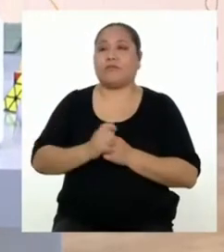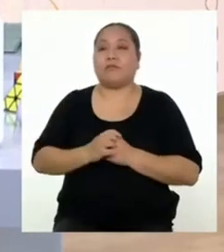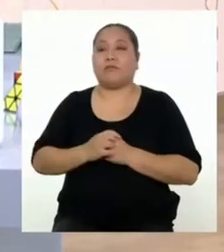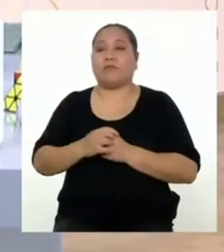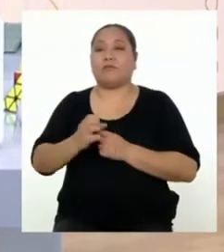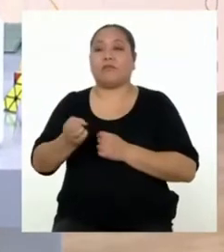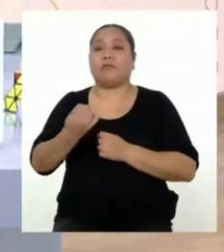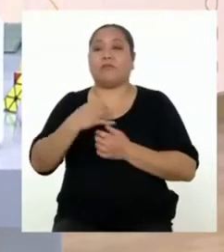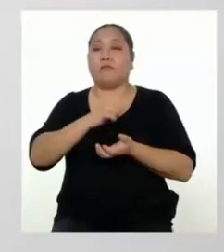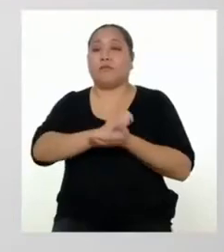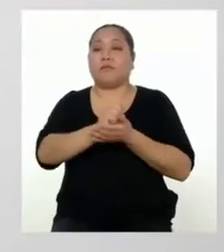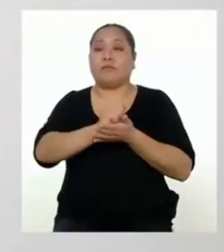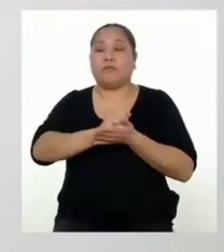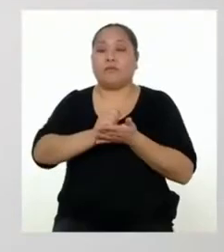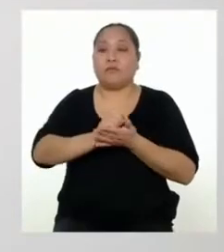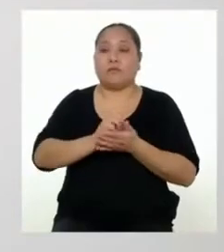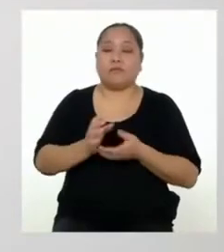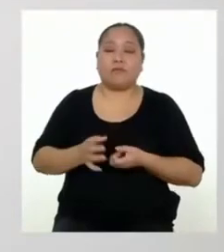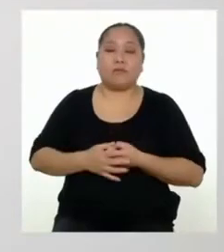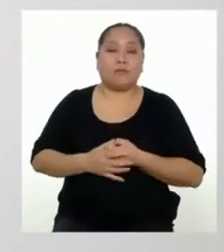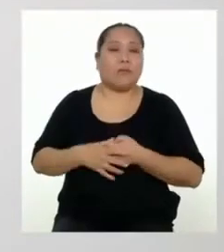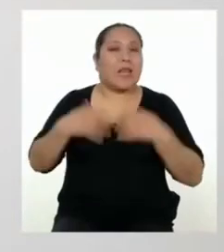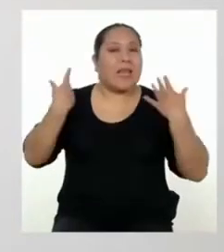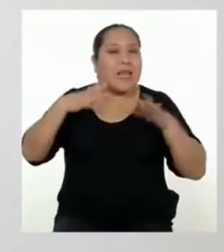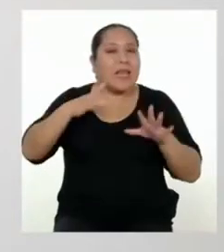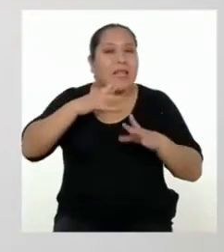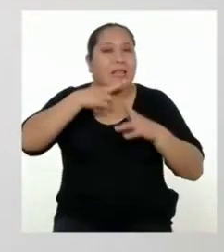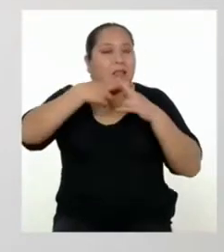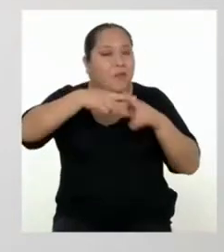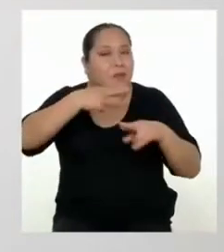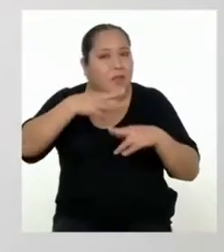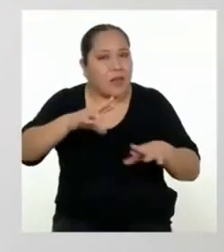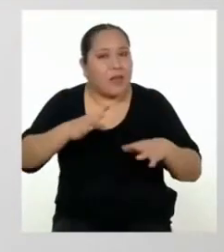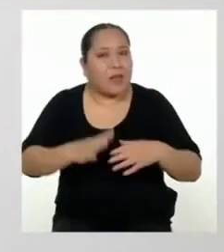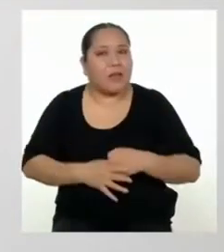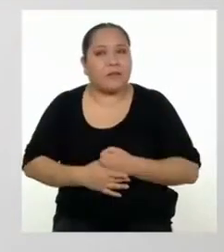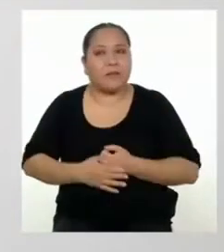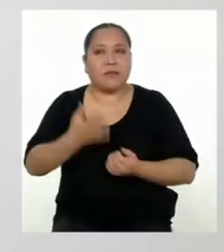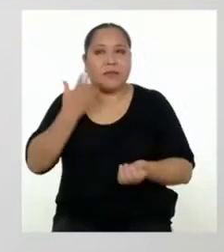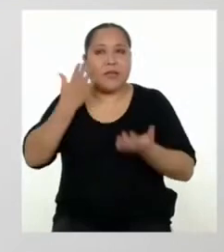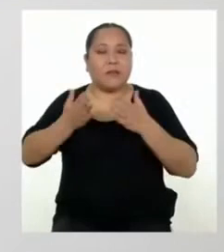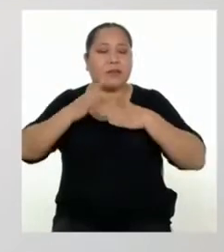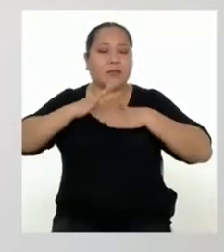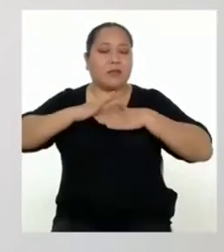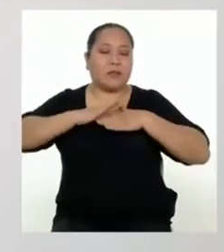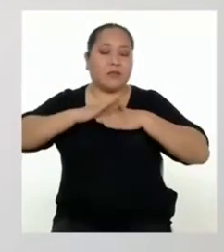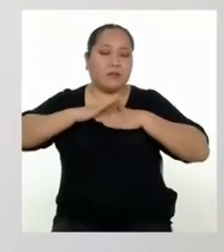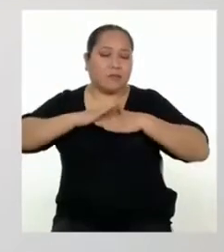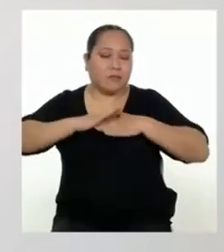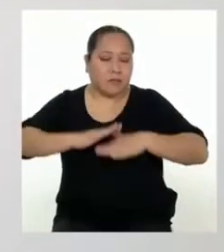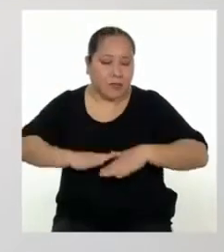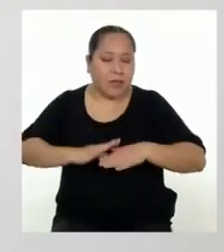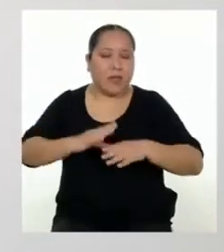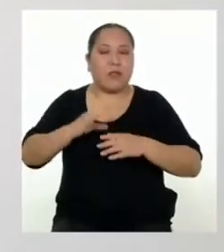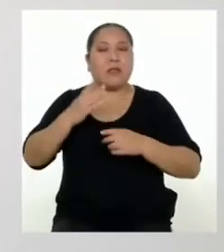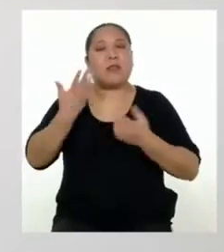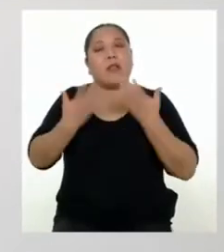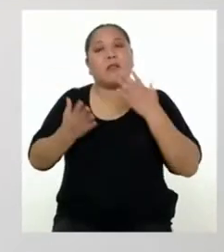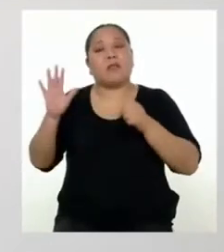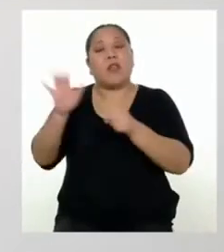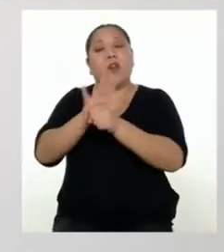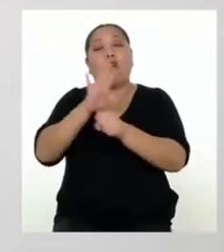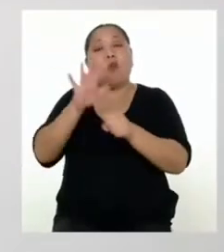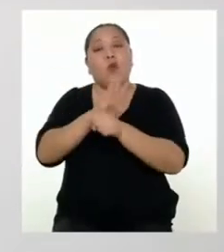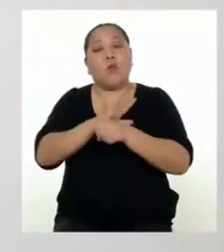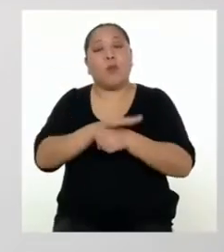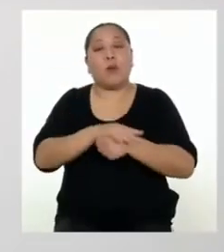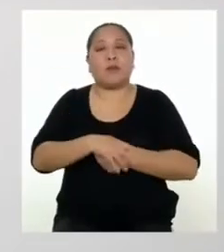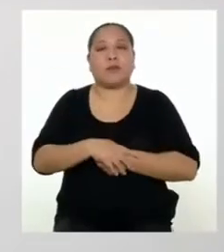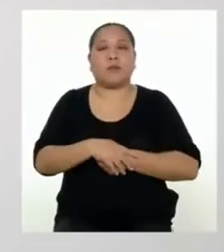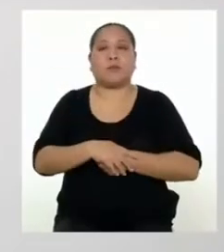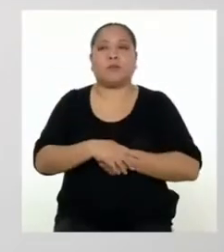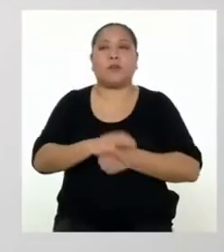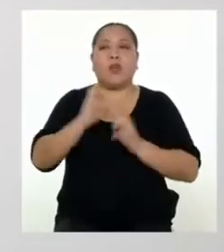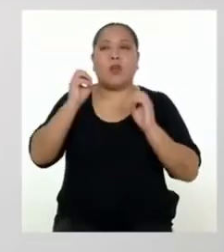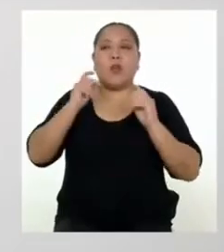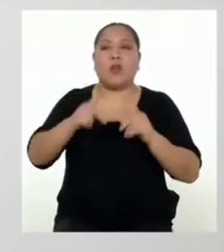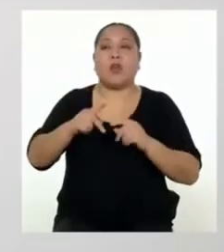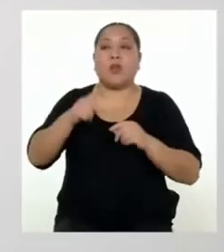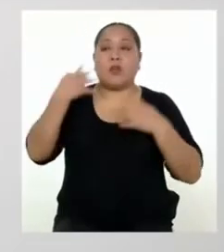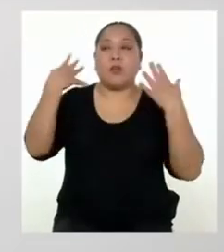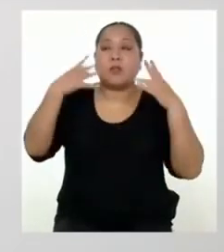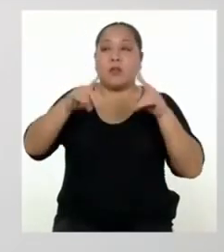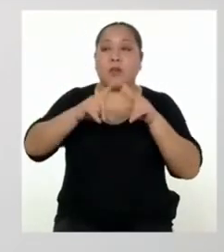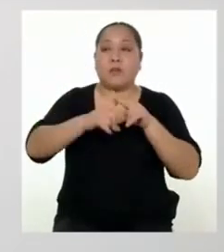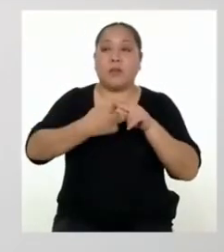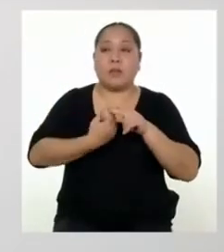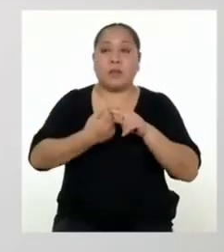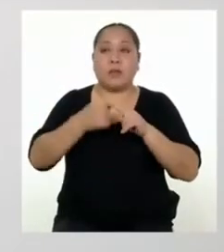me ha descrito. Ya te contestarán. Seguro andan ocupados. Muy bien. Entonces, con lo que vamos